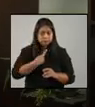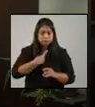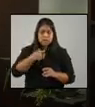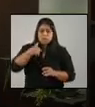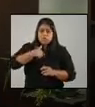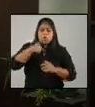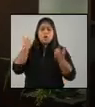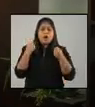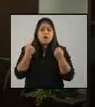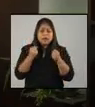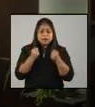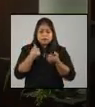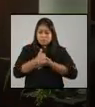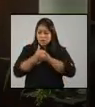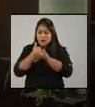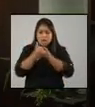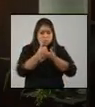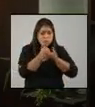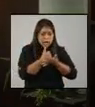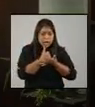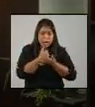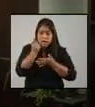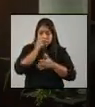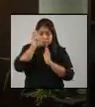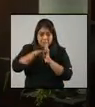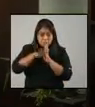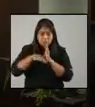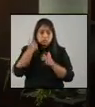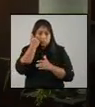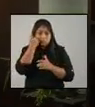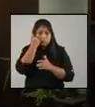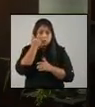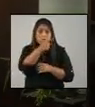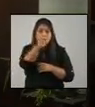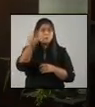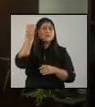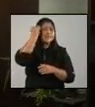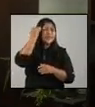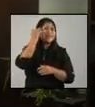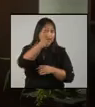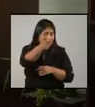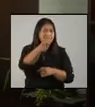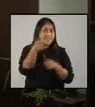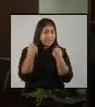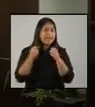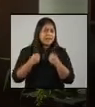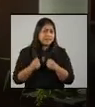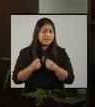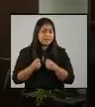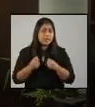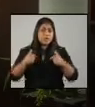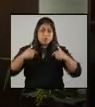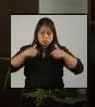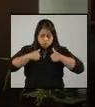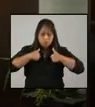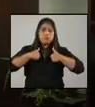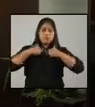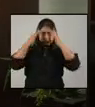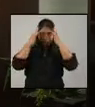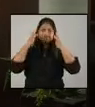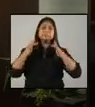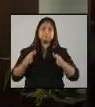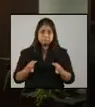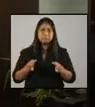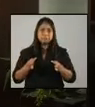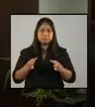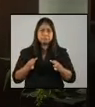epidemia no siga creciendo. Ustedes mejor que yo sabrán qué es lo que han hecho ustedes. Por mi parte, he tomado decisiones.